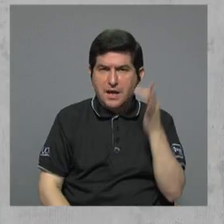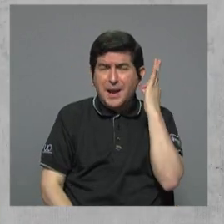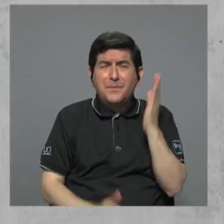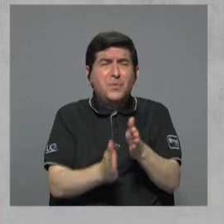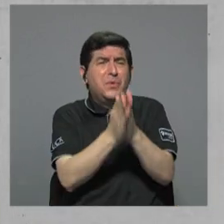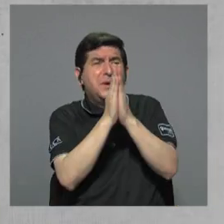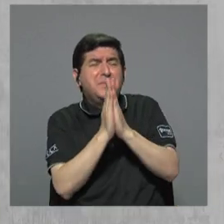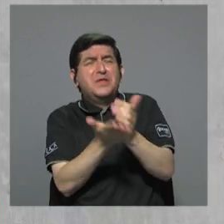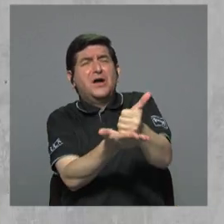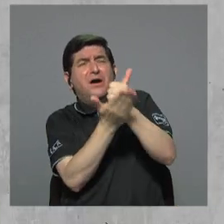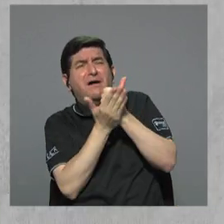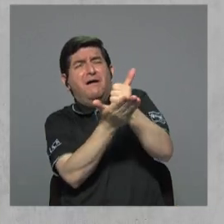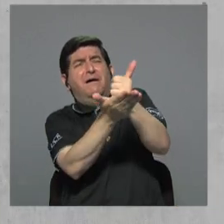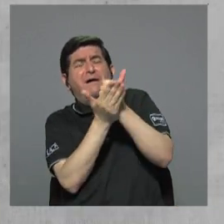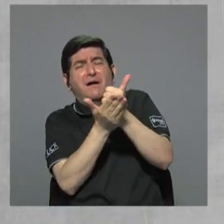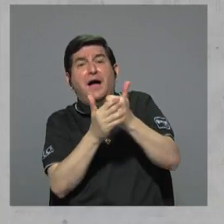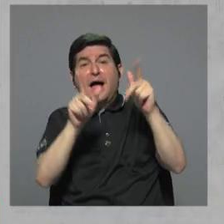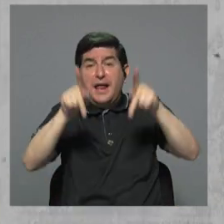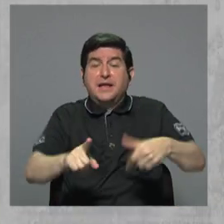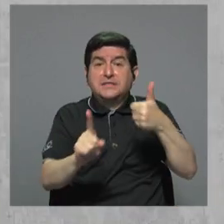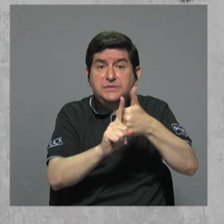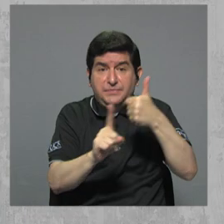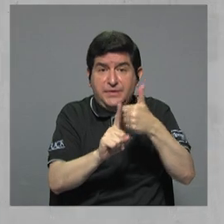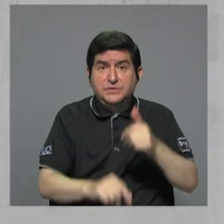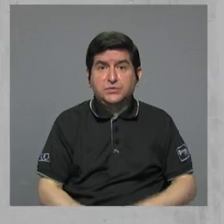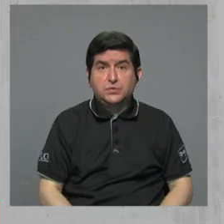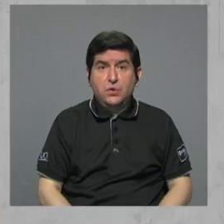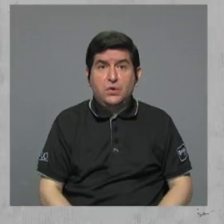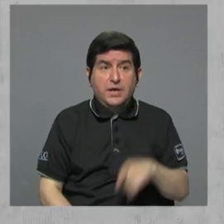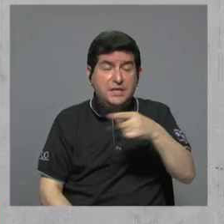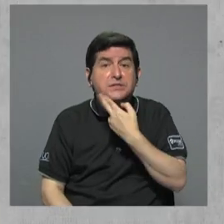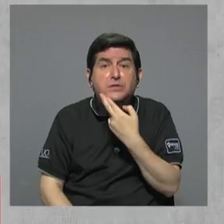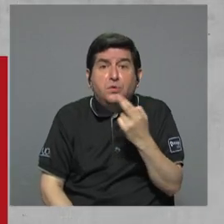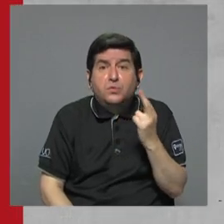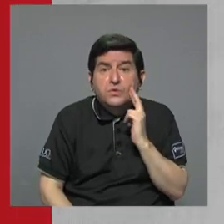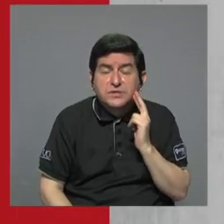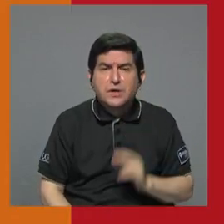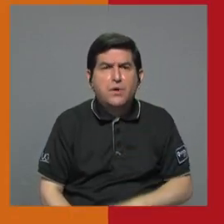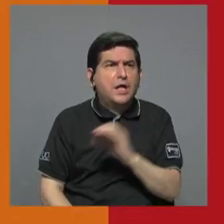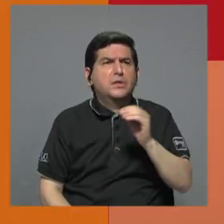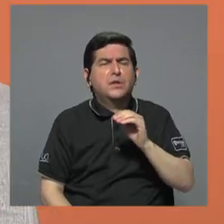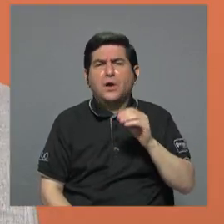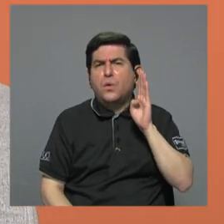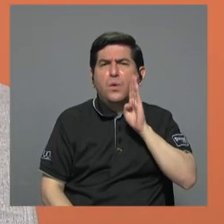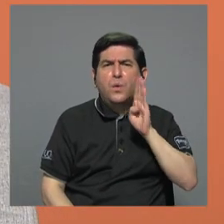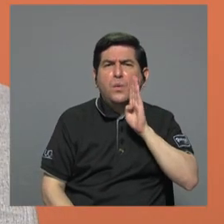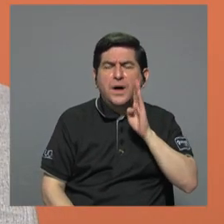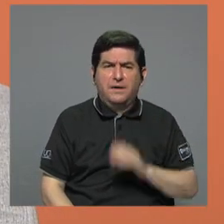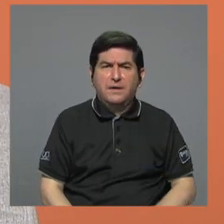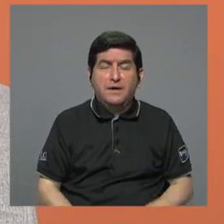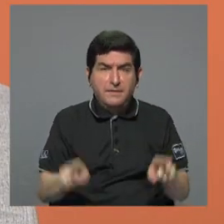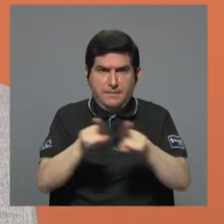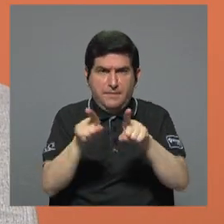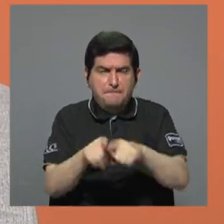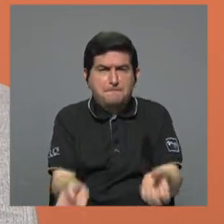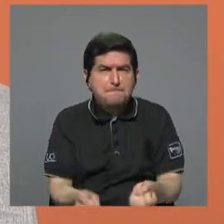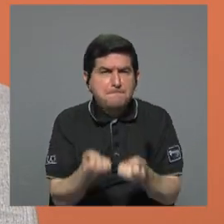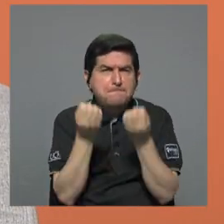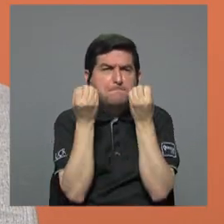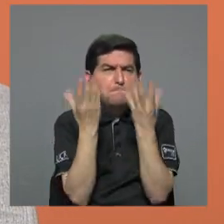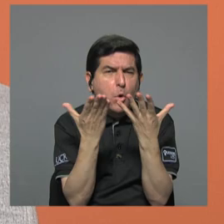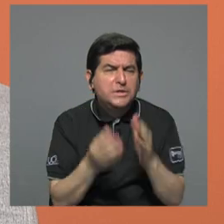pedir auxilio a las mismas personas, llegar a un restaurante, a un bar, y bueno, hubo además mucho